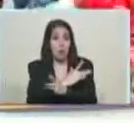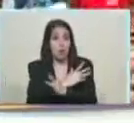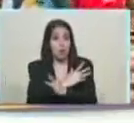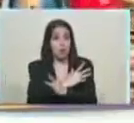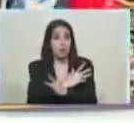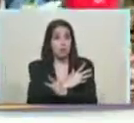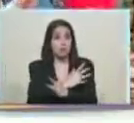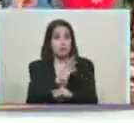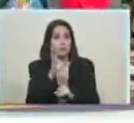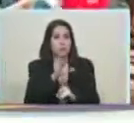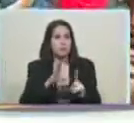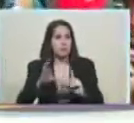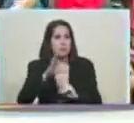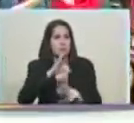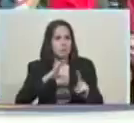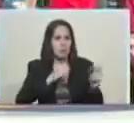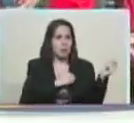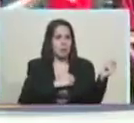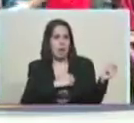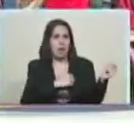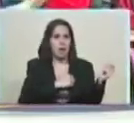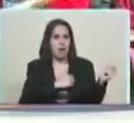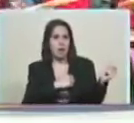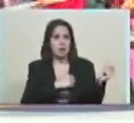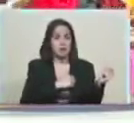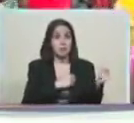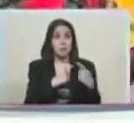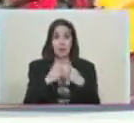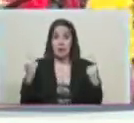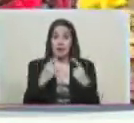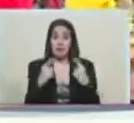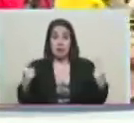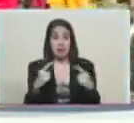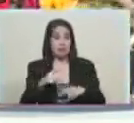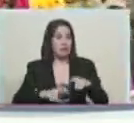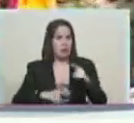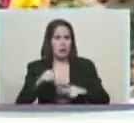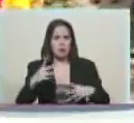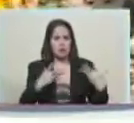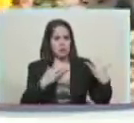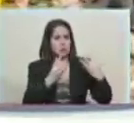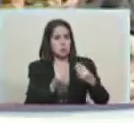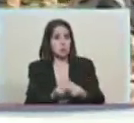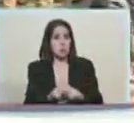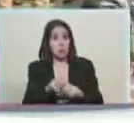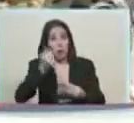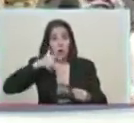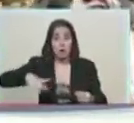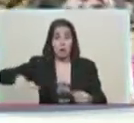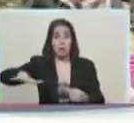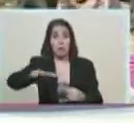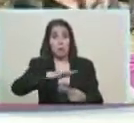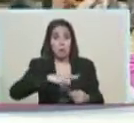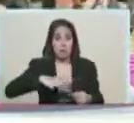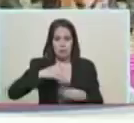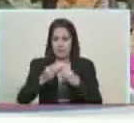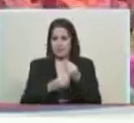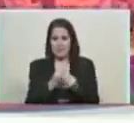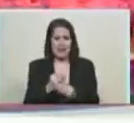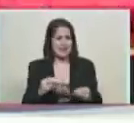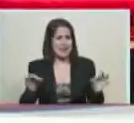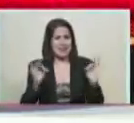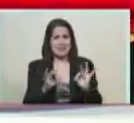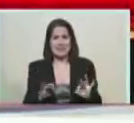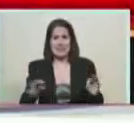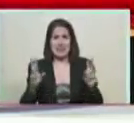con cultura, con baile, con distintas expresiones, acompañar a nuestro pueblo. Eso no se hace en ningún